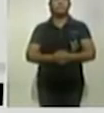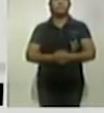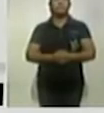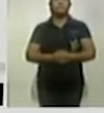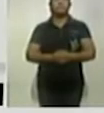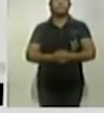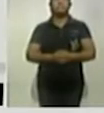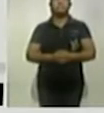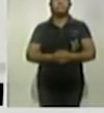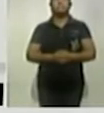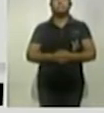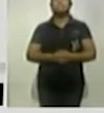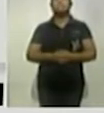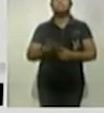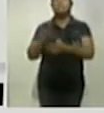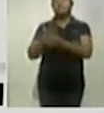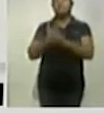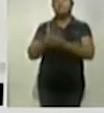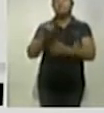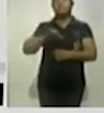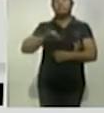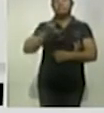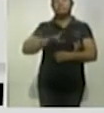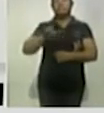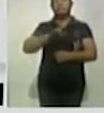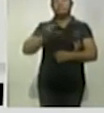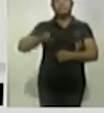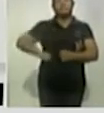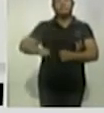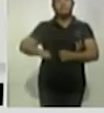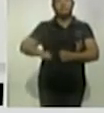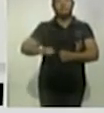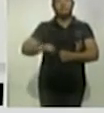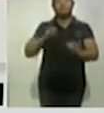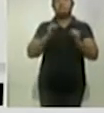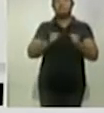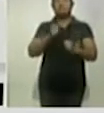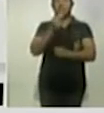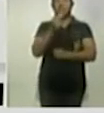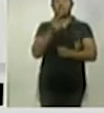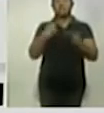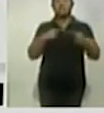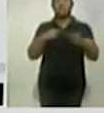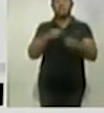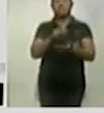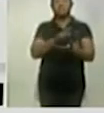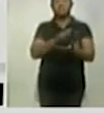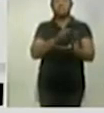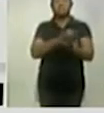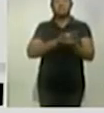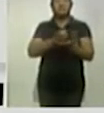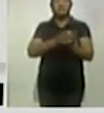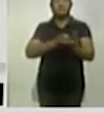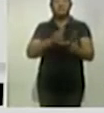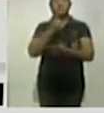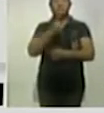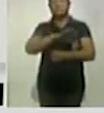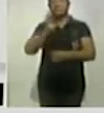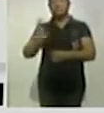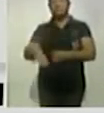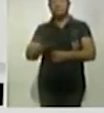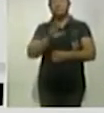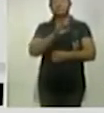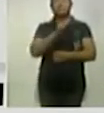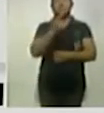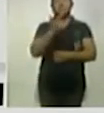De acuerdo con el reporte de este martes, la Secretaría de Salud del Estado confirmó veinticinco personas recuperadas, una defunción y cuarenta